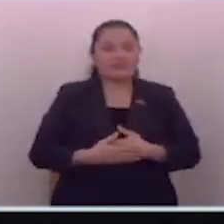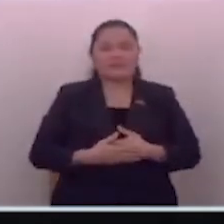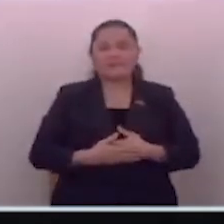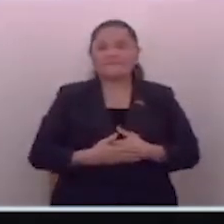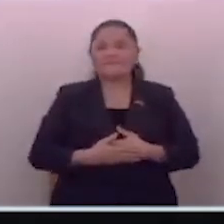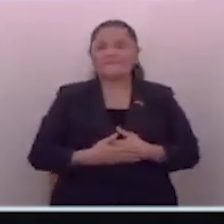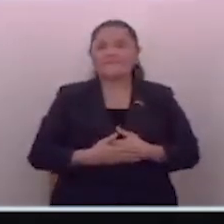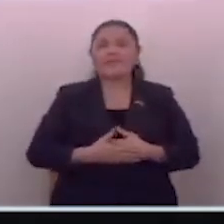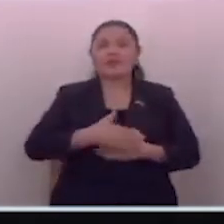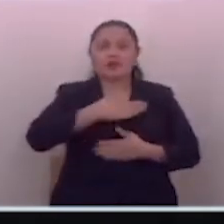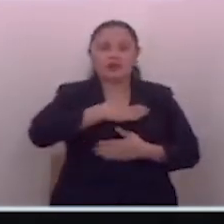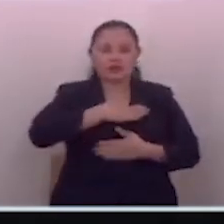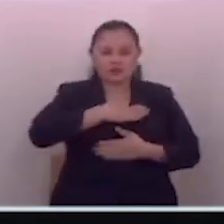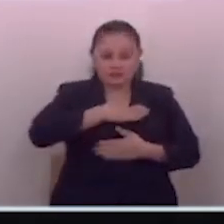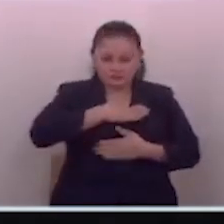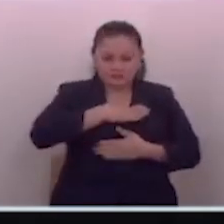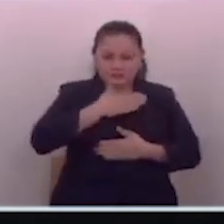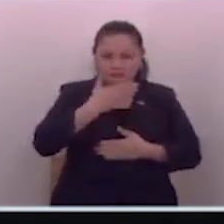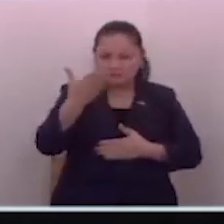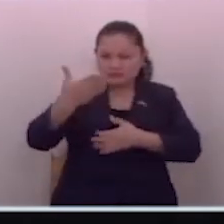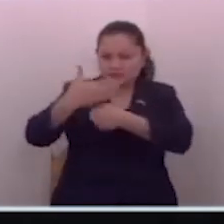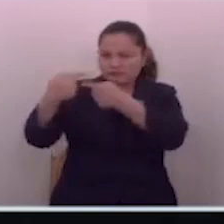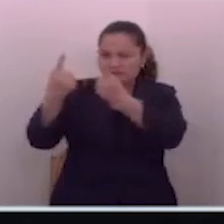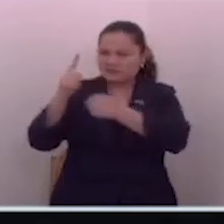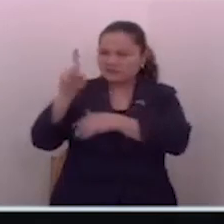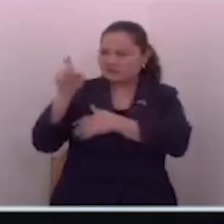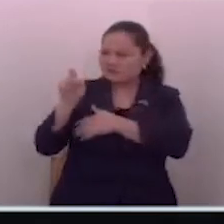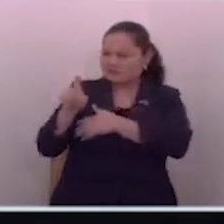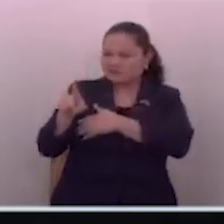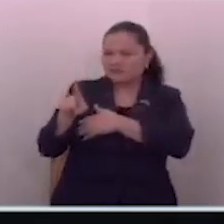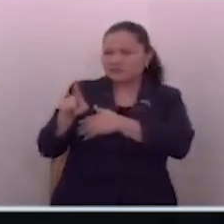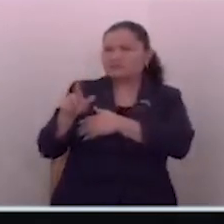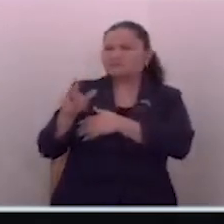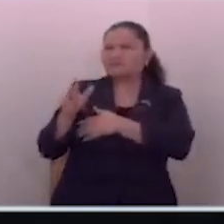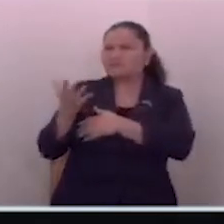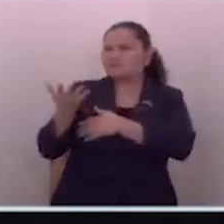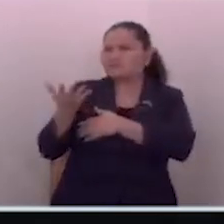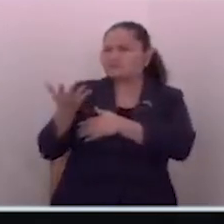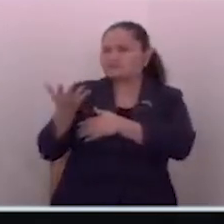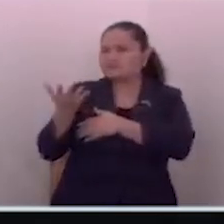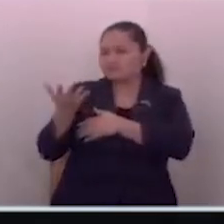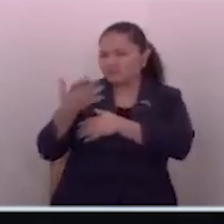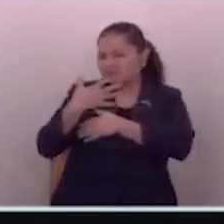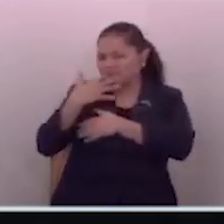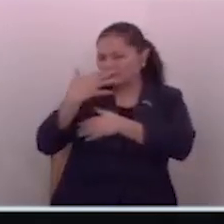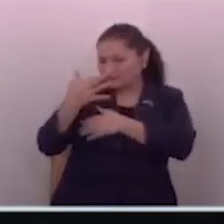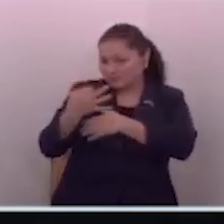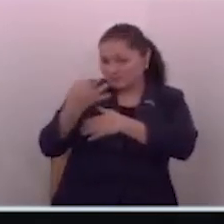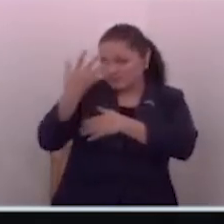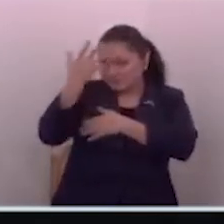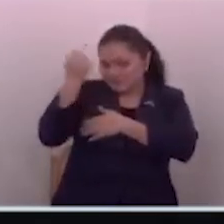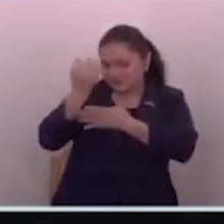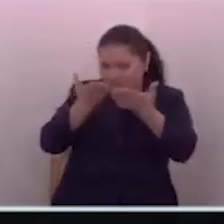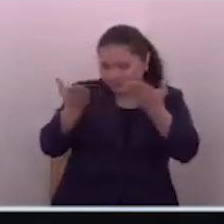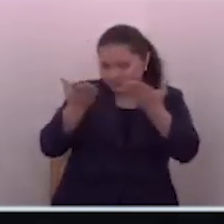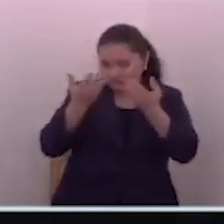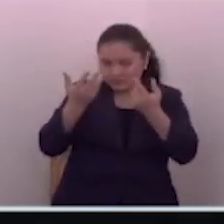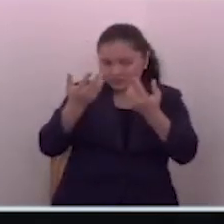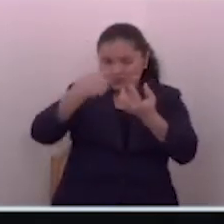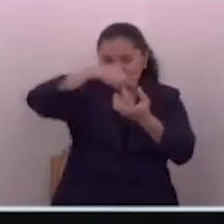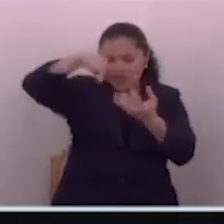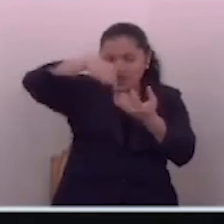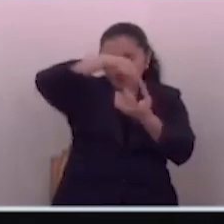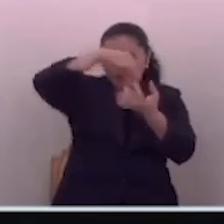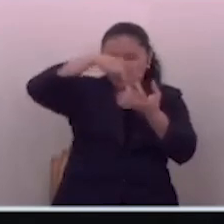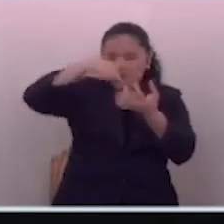Yo le pregunto a la oposición, ¿realmente le importaba este sector,